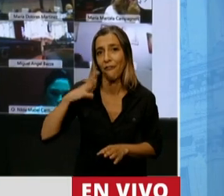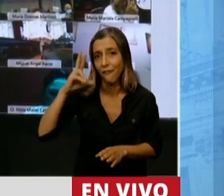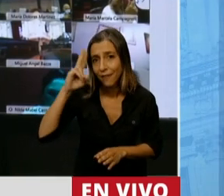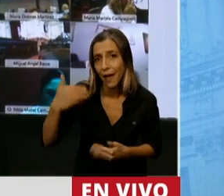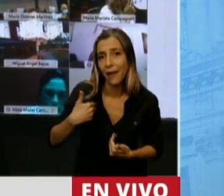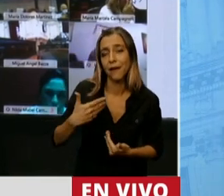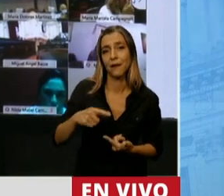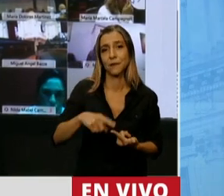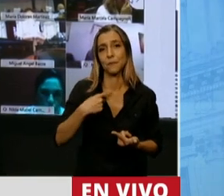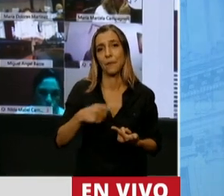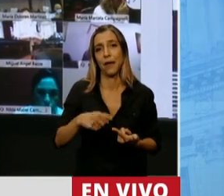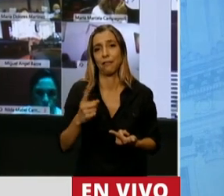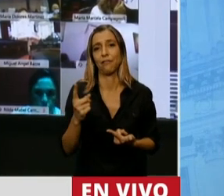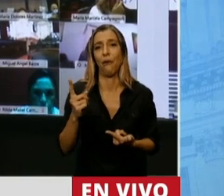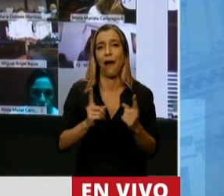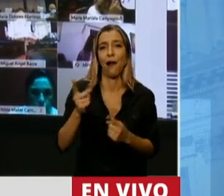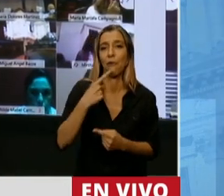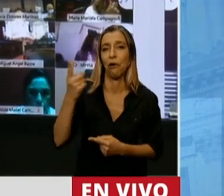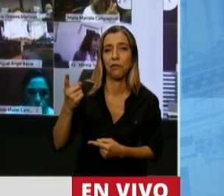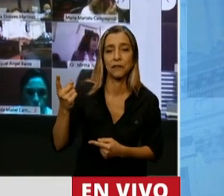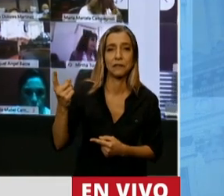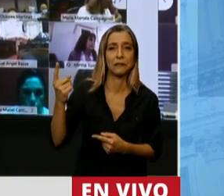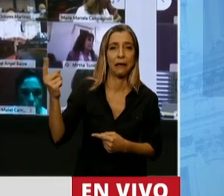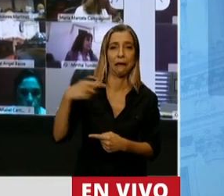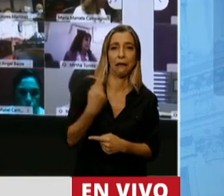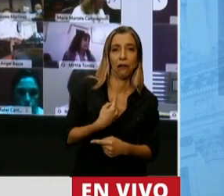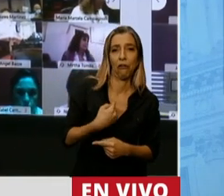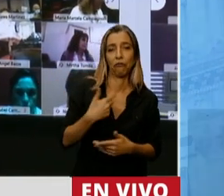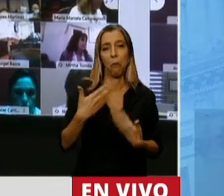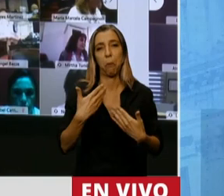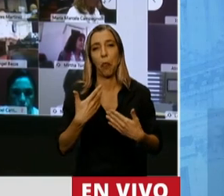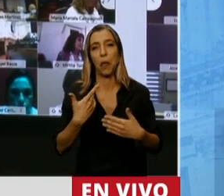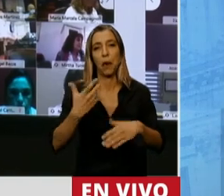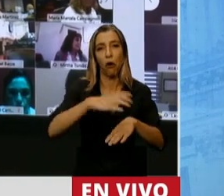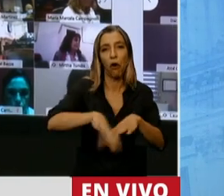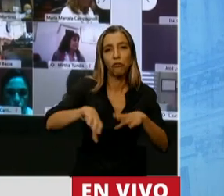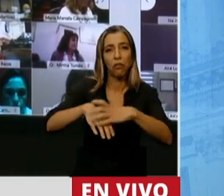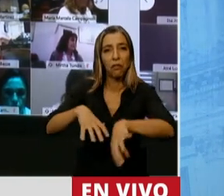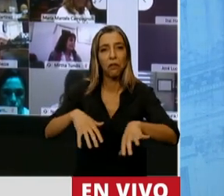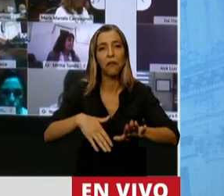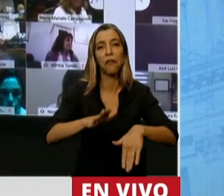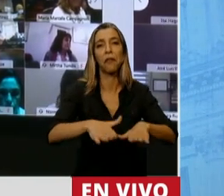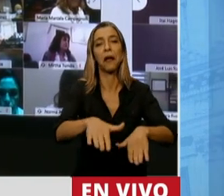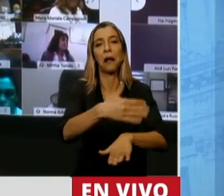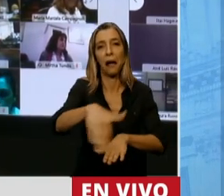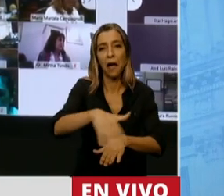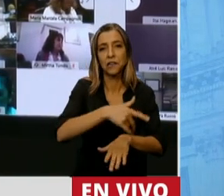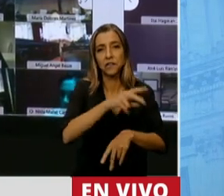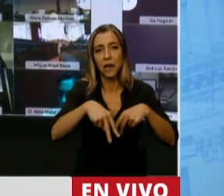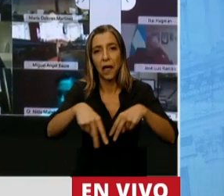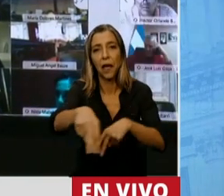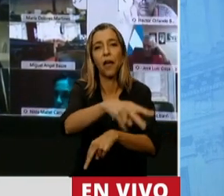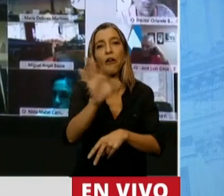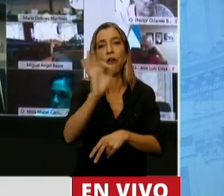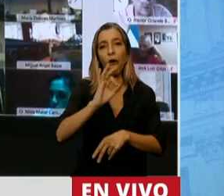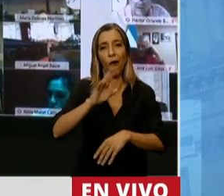andábamos en camiseta maya dentro de una casa o que podíamos andar descalzos en las veredas. Con esos argumentos lo que hicieron